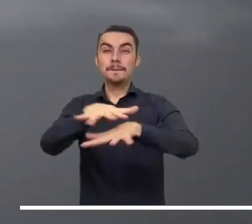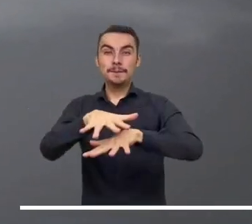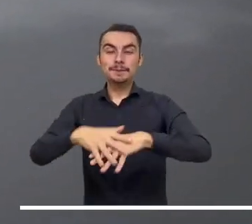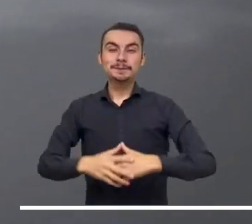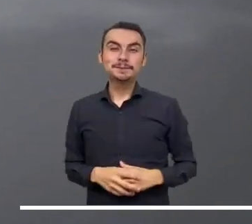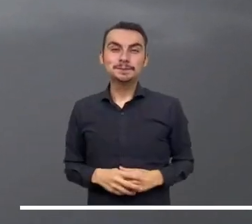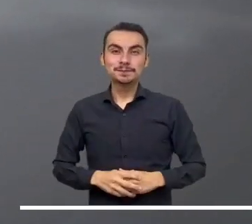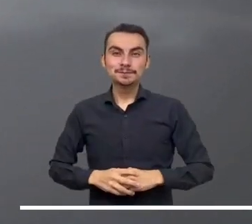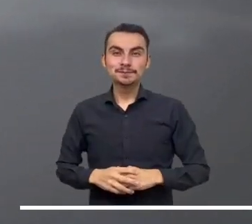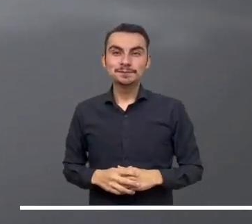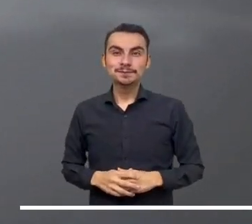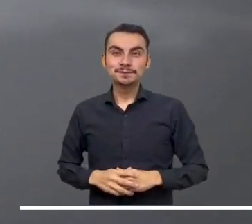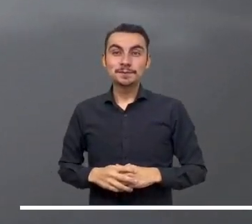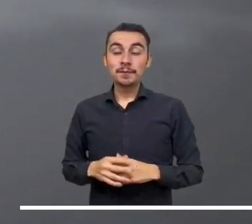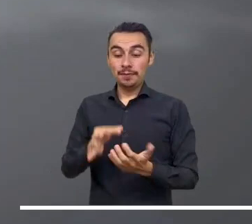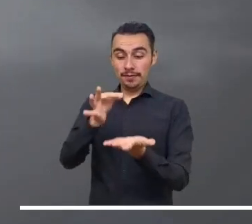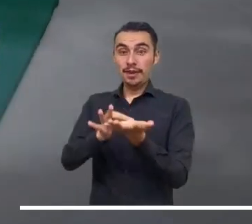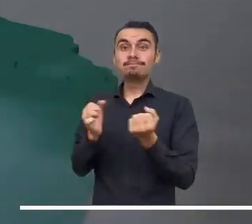Amazonas.